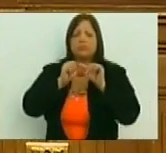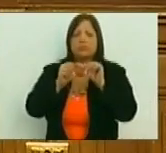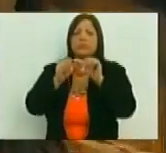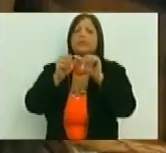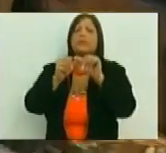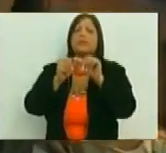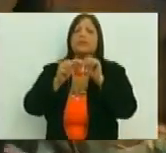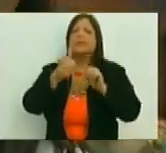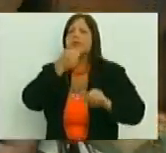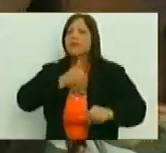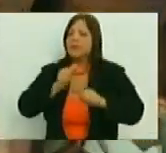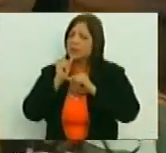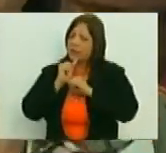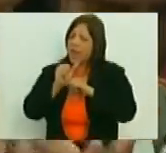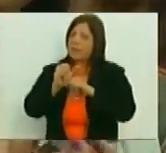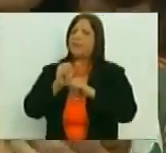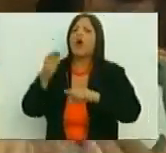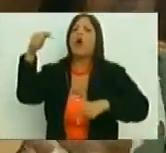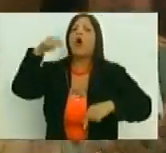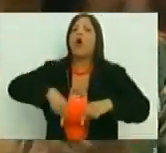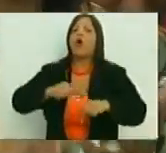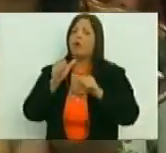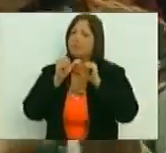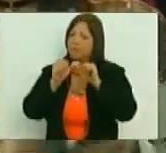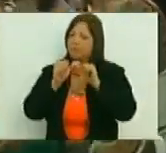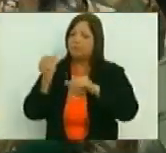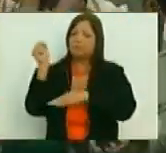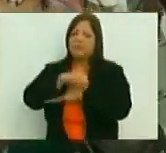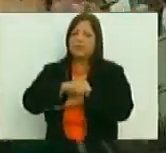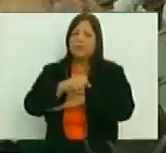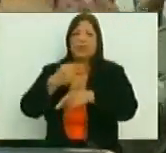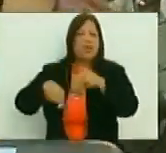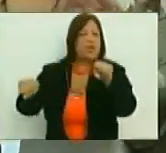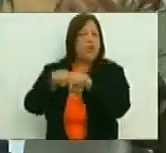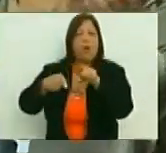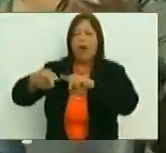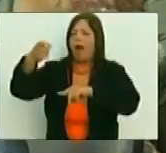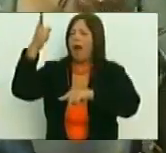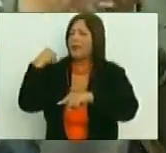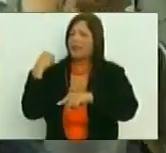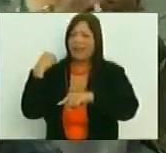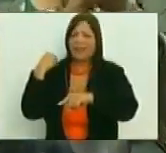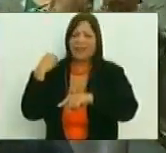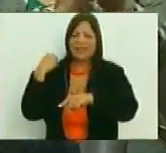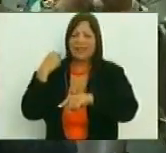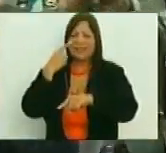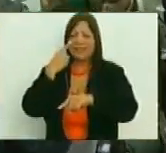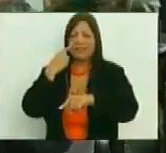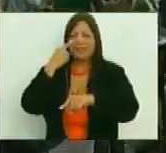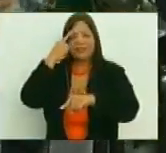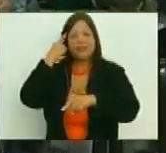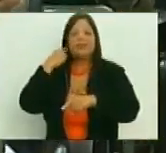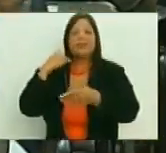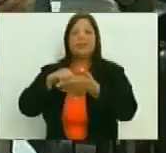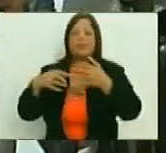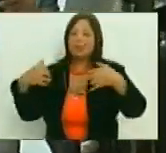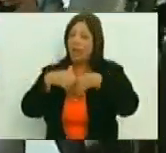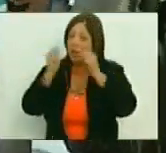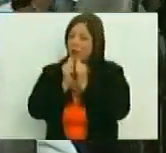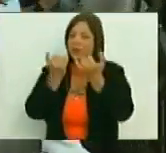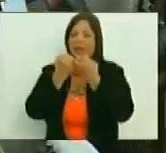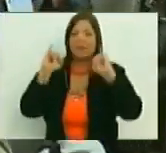está venciendo hoy como lo hizo ayer en la época memorable de nuestra lucha